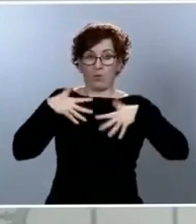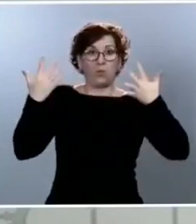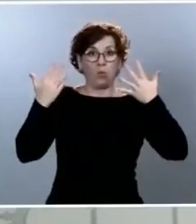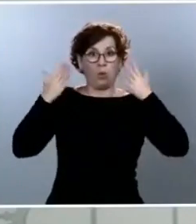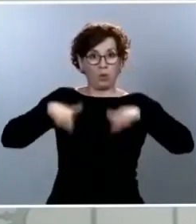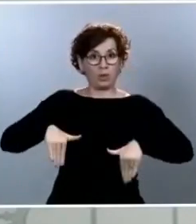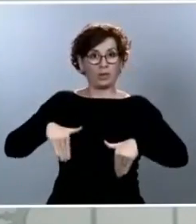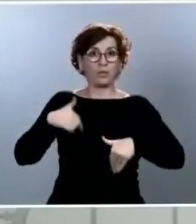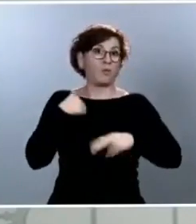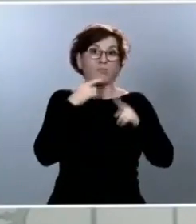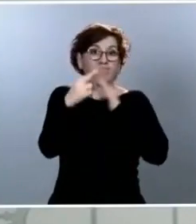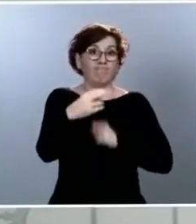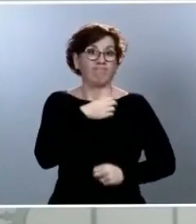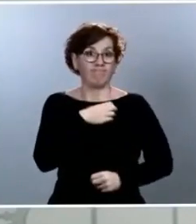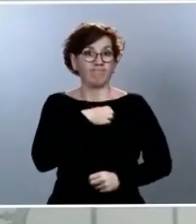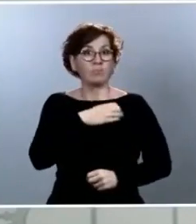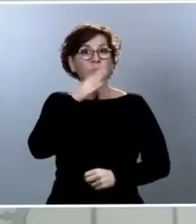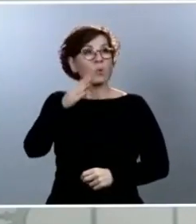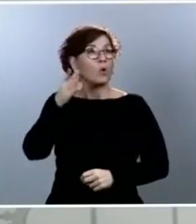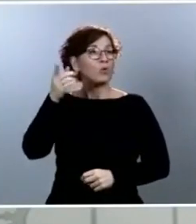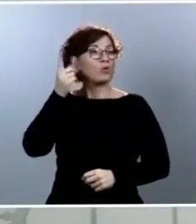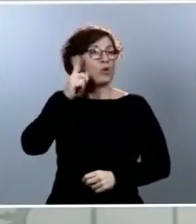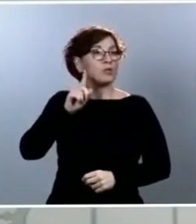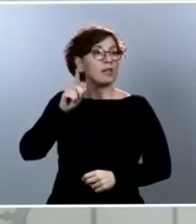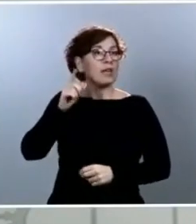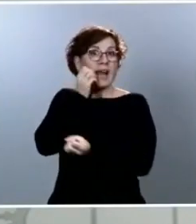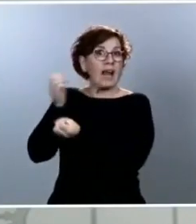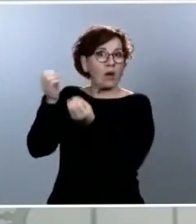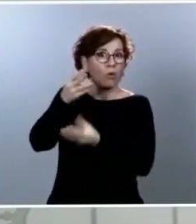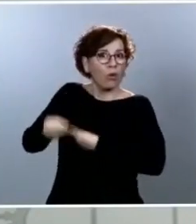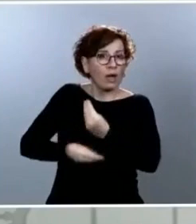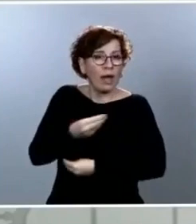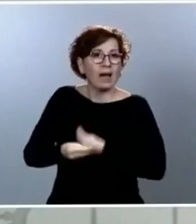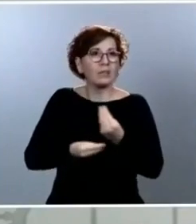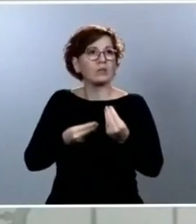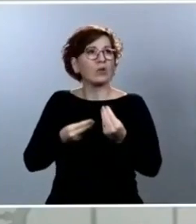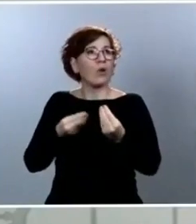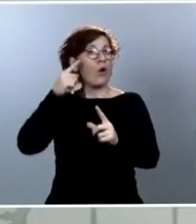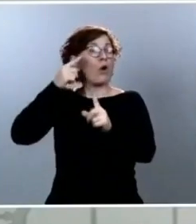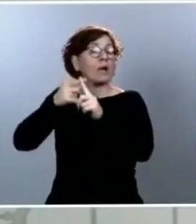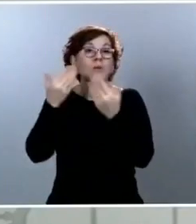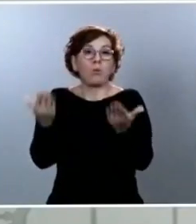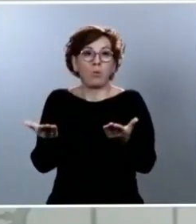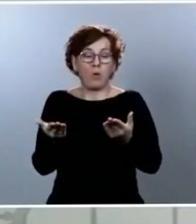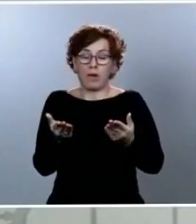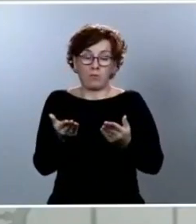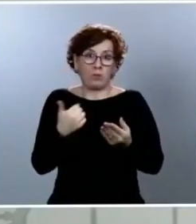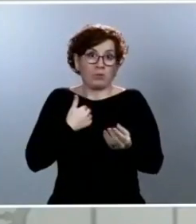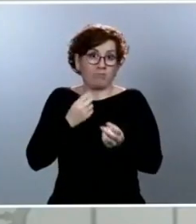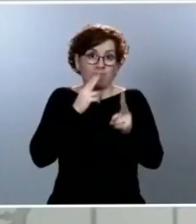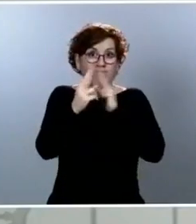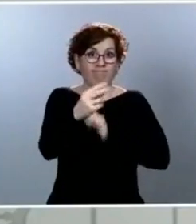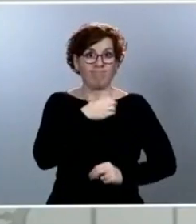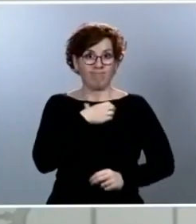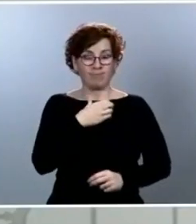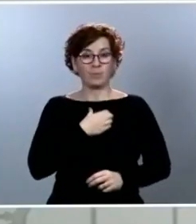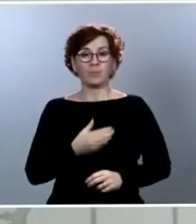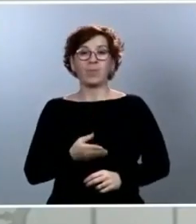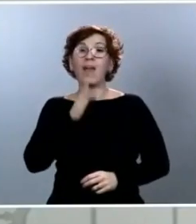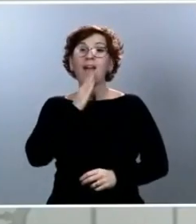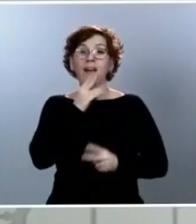conozco ni los extremos ni el anuncio que se ha planteado. Y respecto a las otras dos preguntas que me hace, decirle,